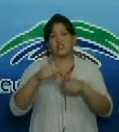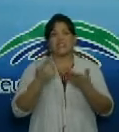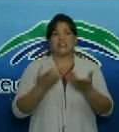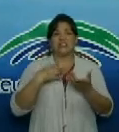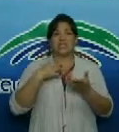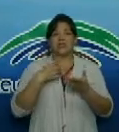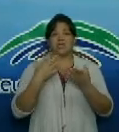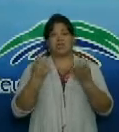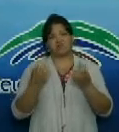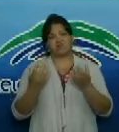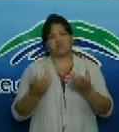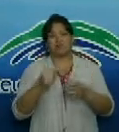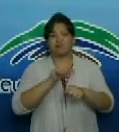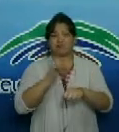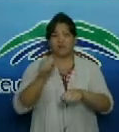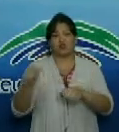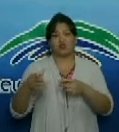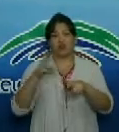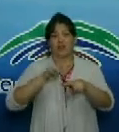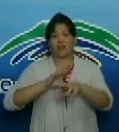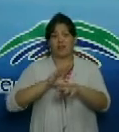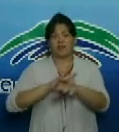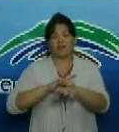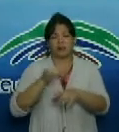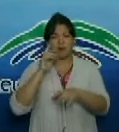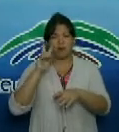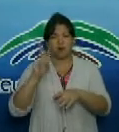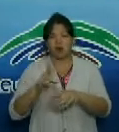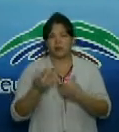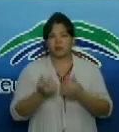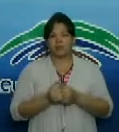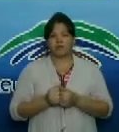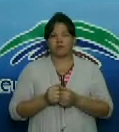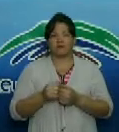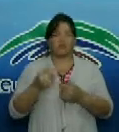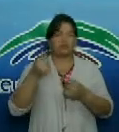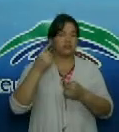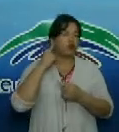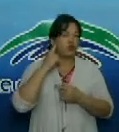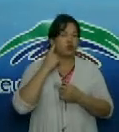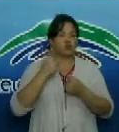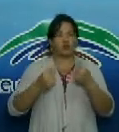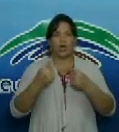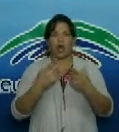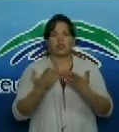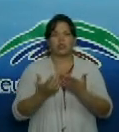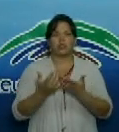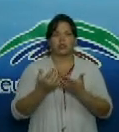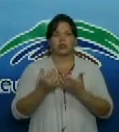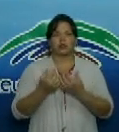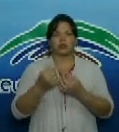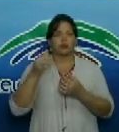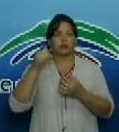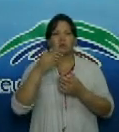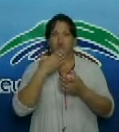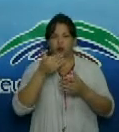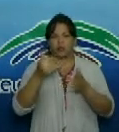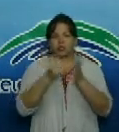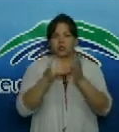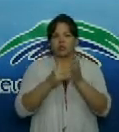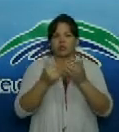-19 Allí vía telefónica reitero vamos a ver si nos escucha nuestra colega Lilian Feria Buenas tardes